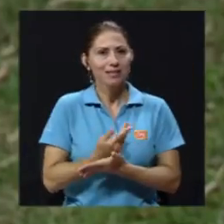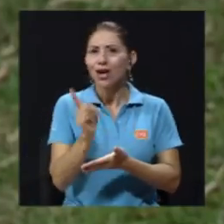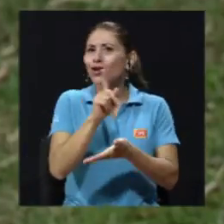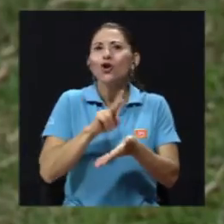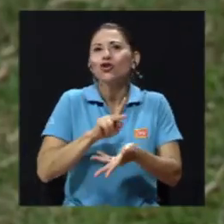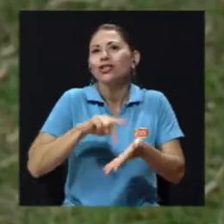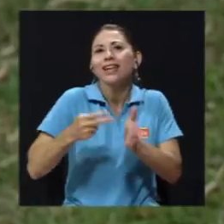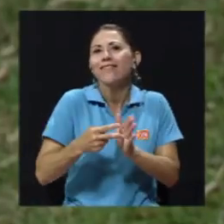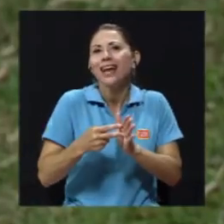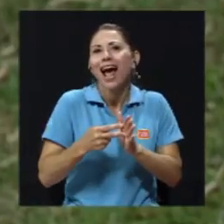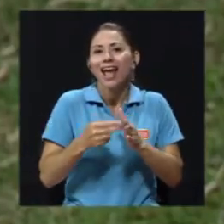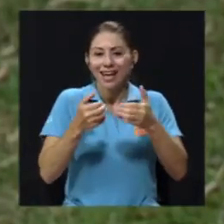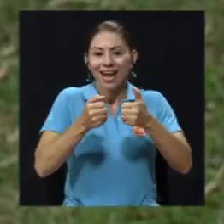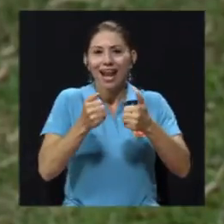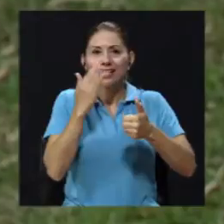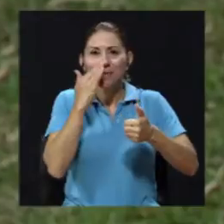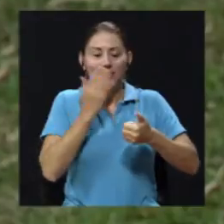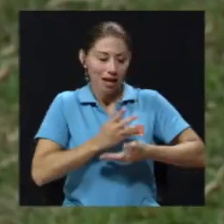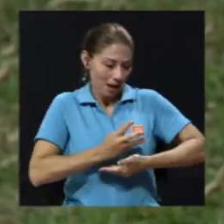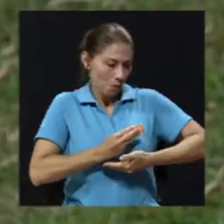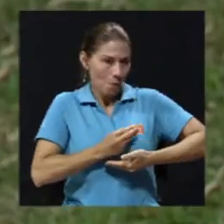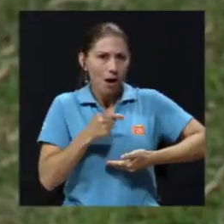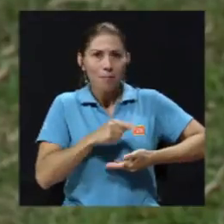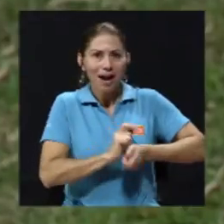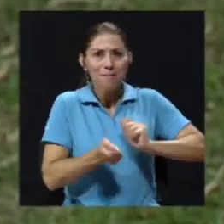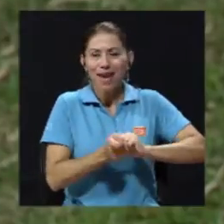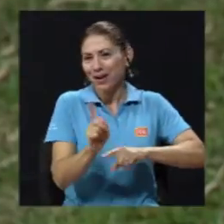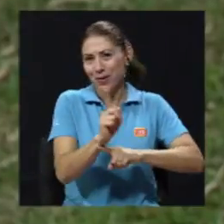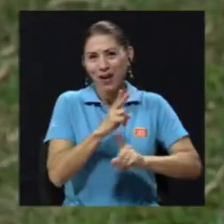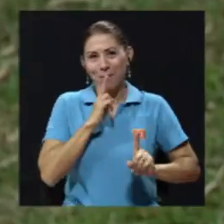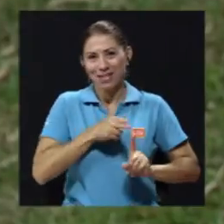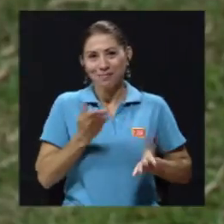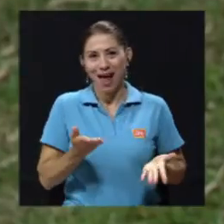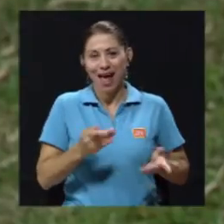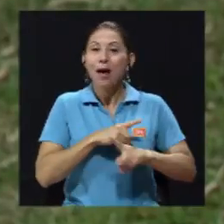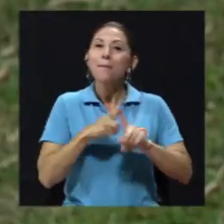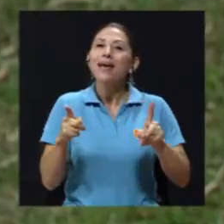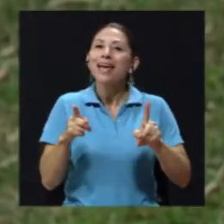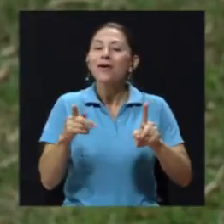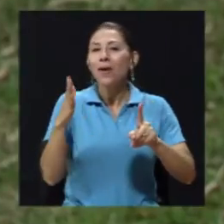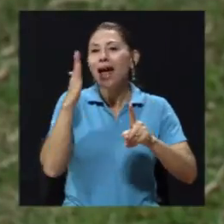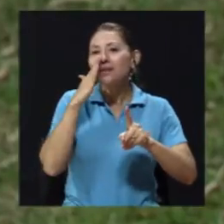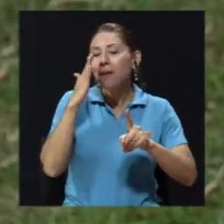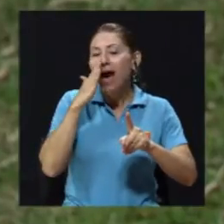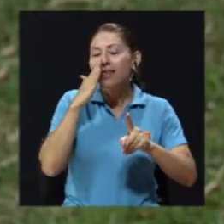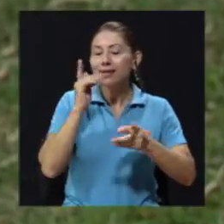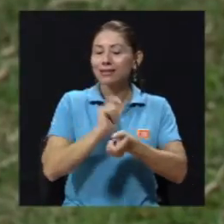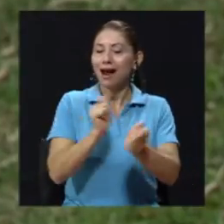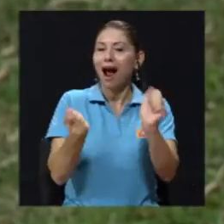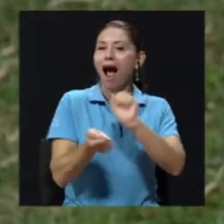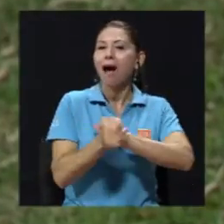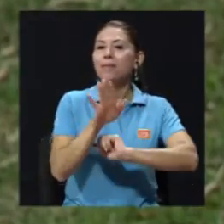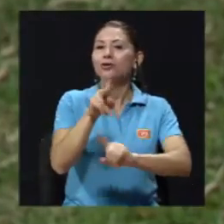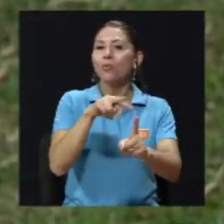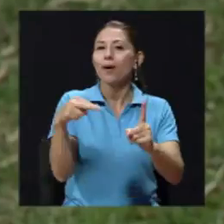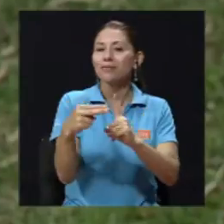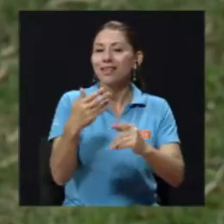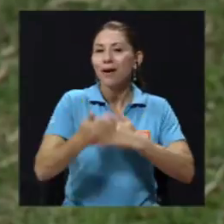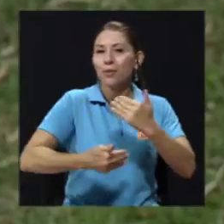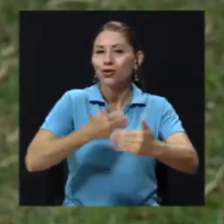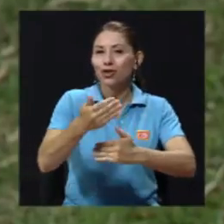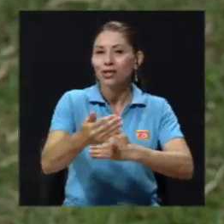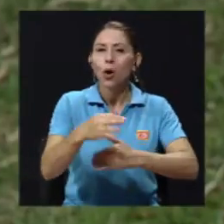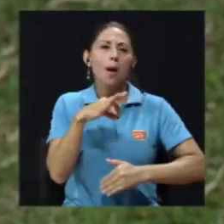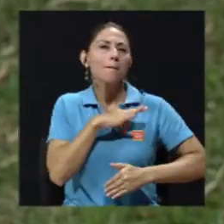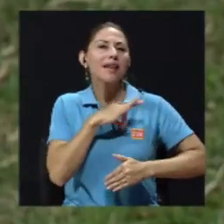es que va a cambiar la leche, la leche materna es la misma, sin embargo cambia la forma de abordaje de las madres en este proceso. Los beneficios, ¿qué